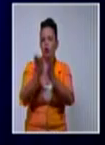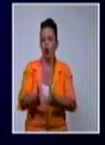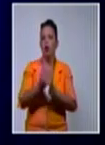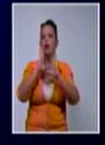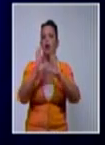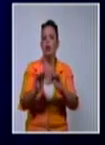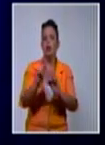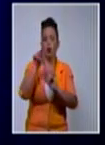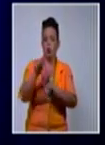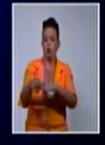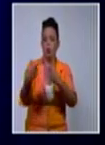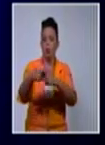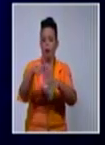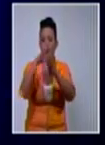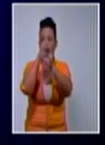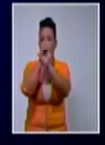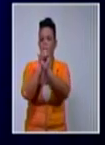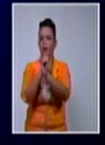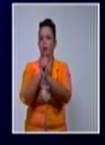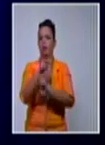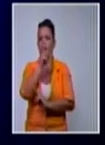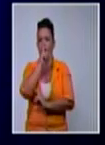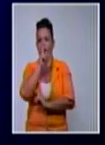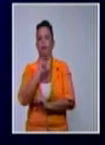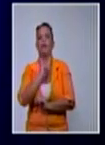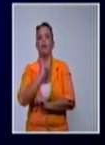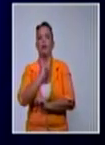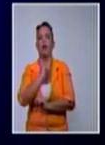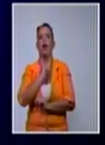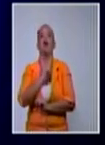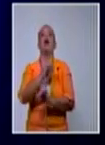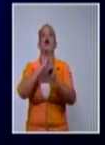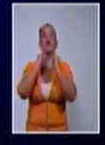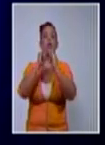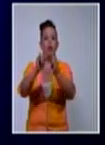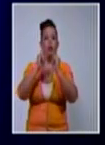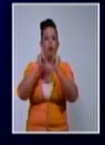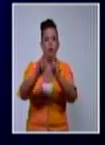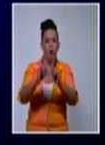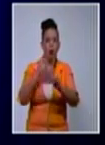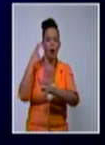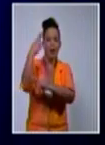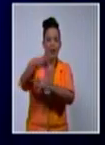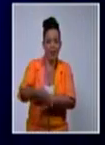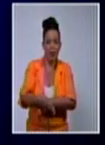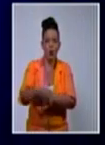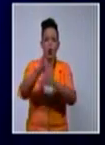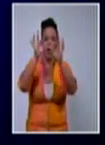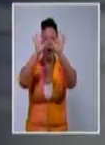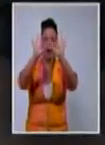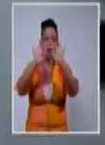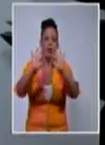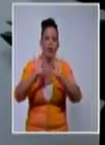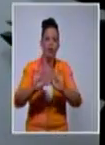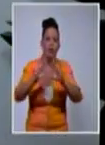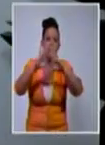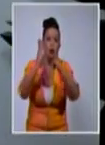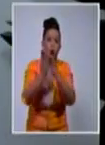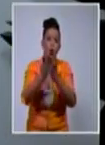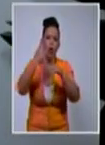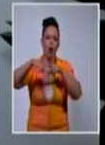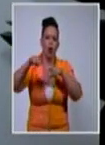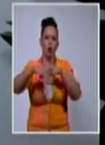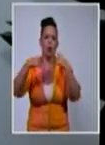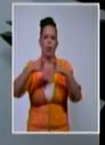Mientras, envían indicaciones muy precisas a quienes ejecutarían las manifestaciones públicas. Yo estaba buscando una